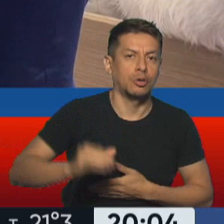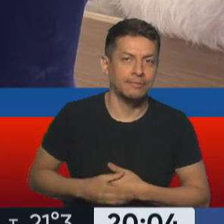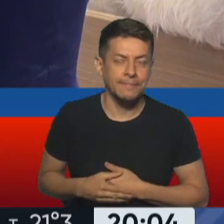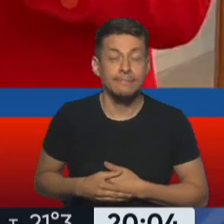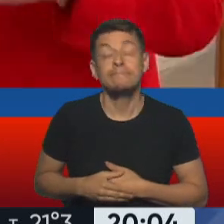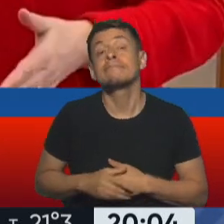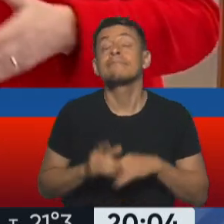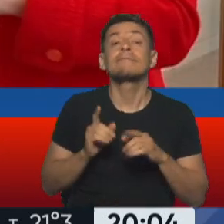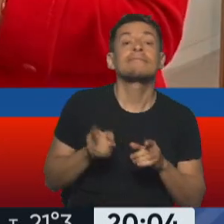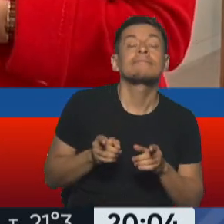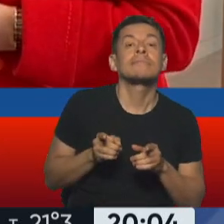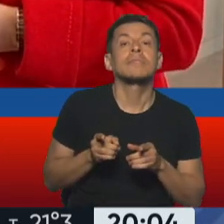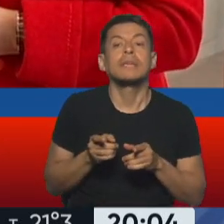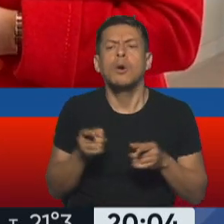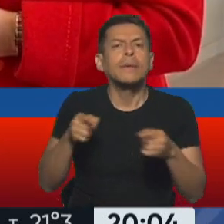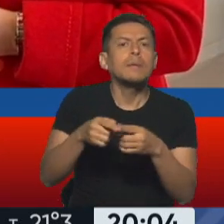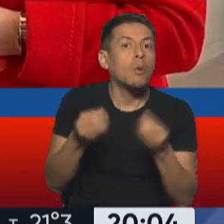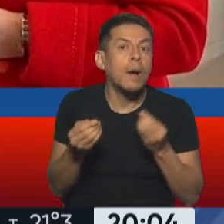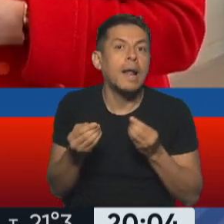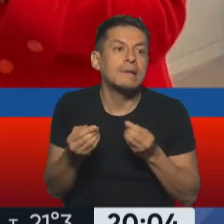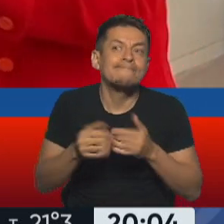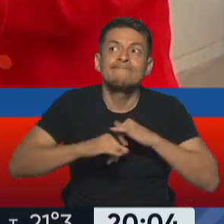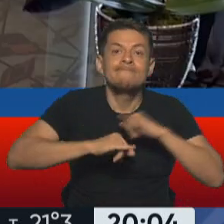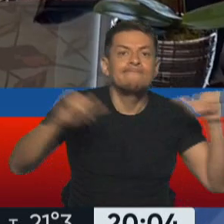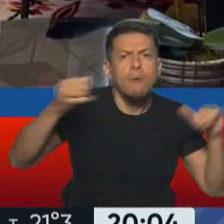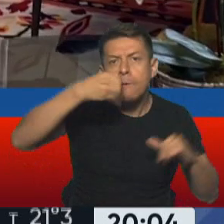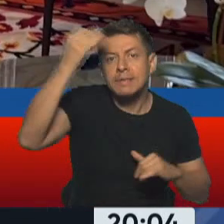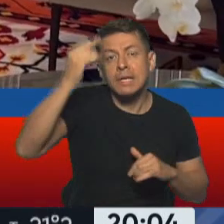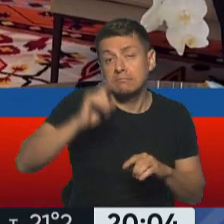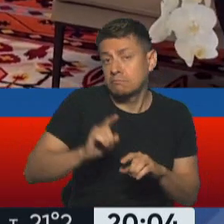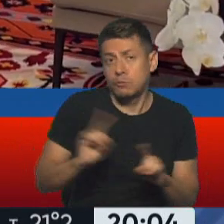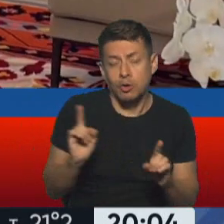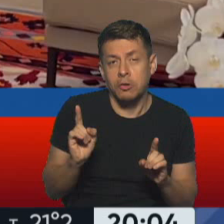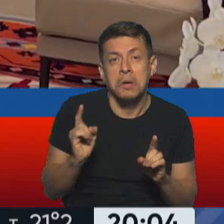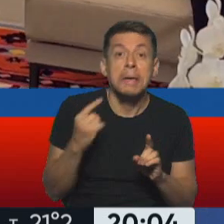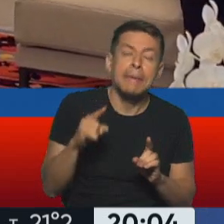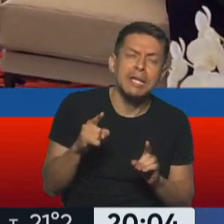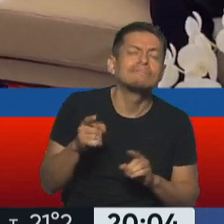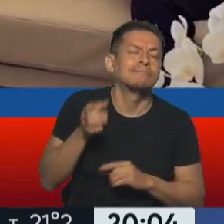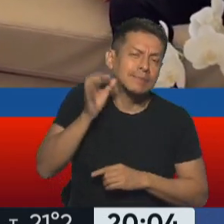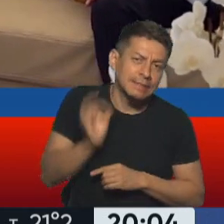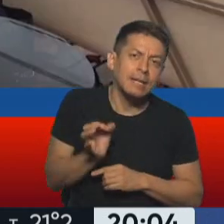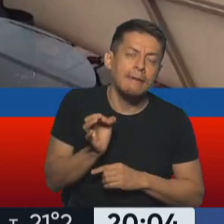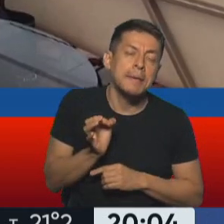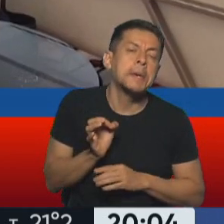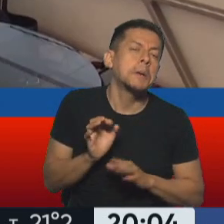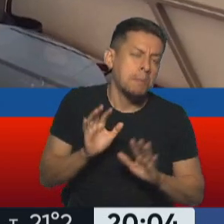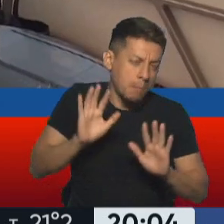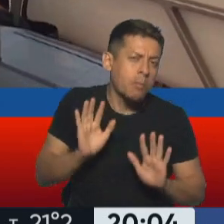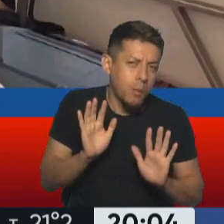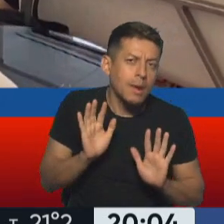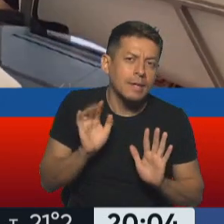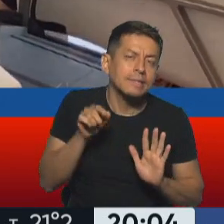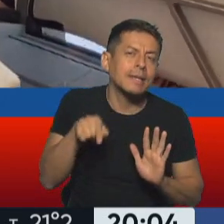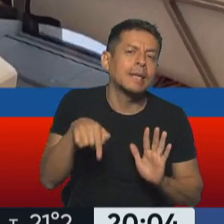¿Y cuál va a ser su uso? Bueno, no fue oficialmente manifestado, pero sí se sabe que lo más probable se utilicen